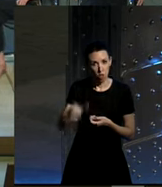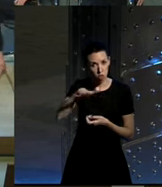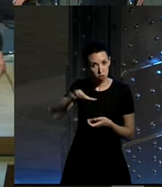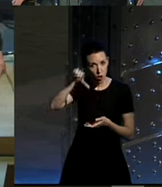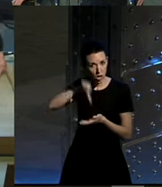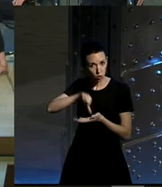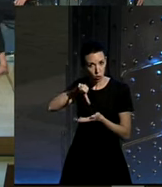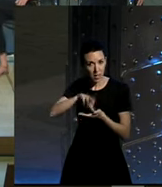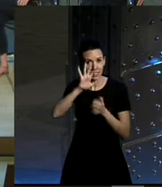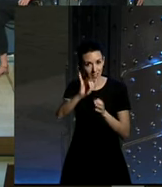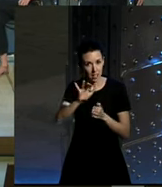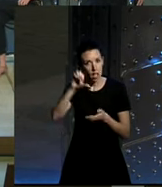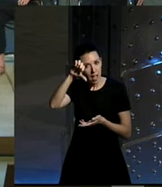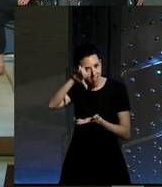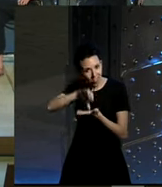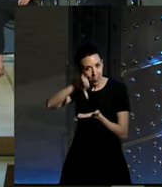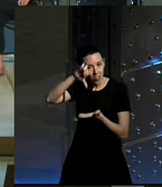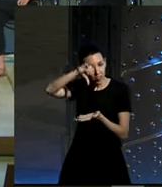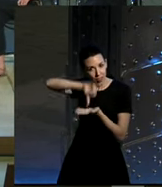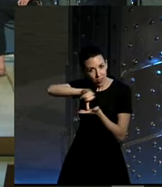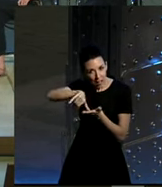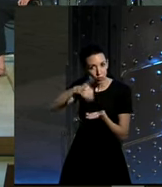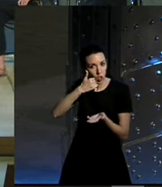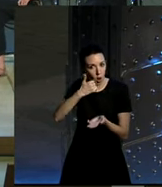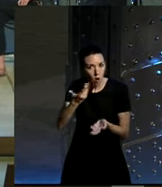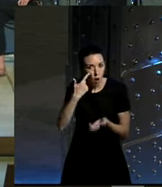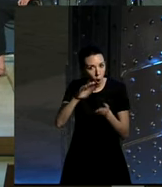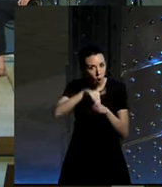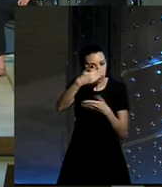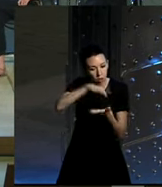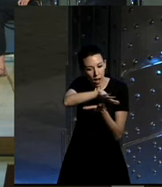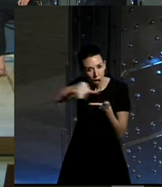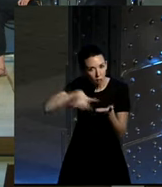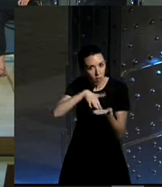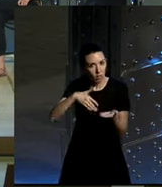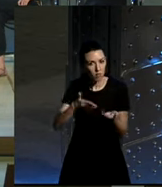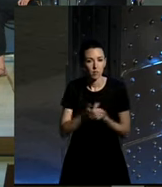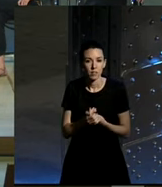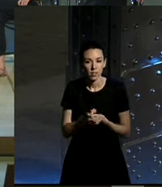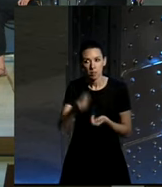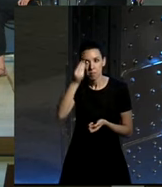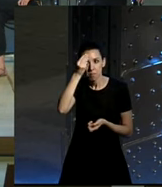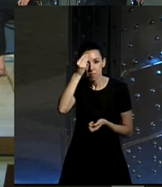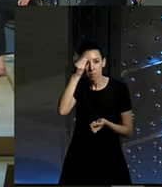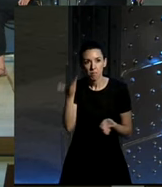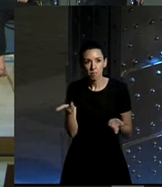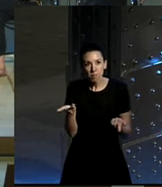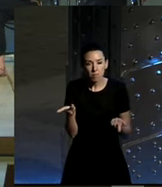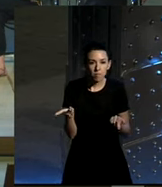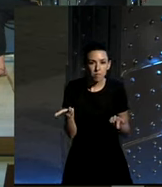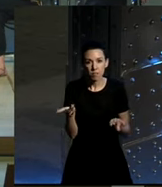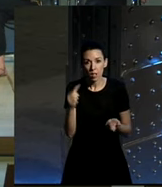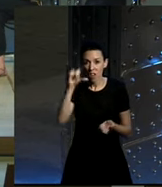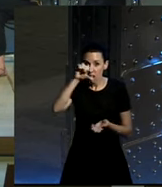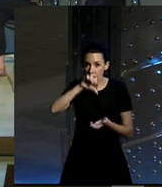siempre urbanas pero digamos centro cinturón yo creo no estoy seguro de esto que voy a decir pero creo imagino que en el